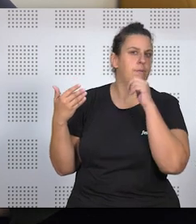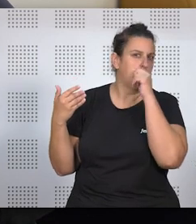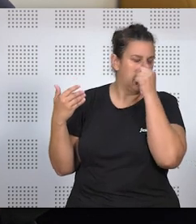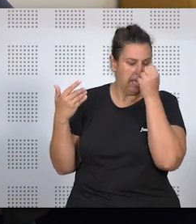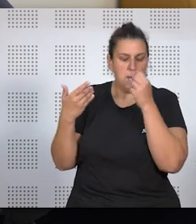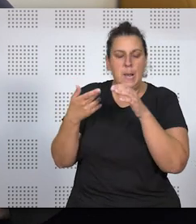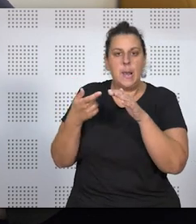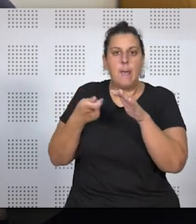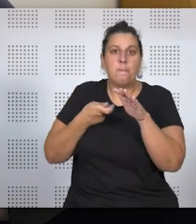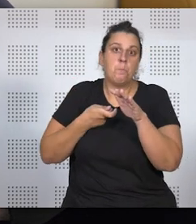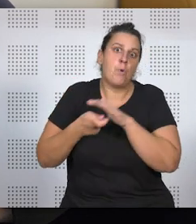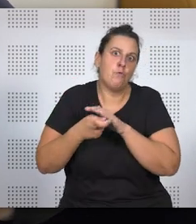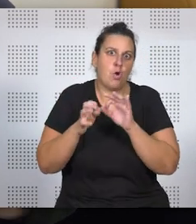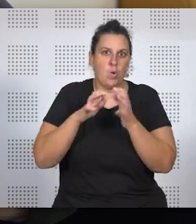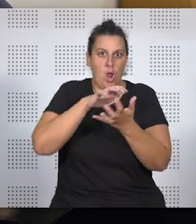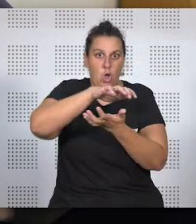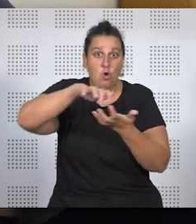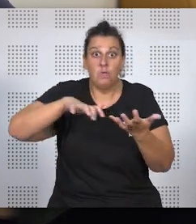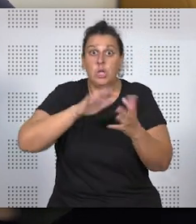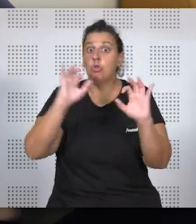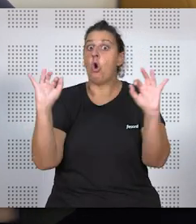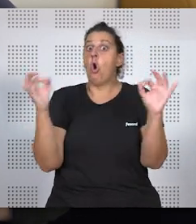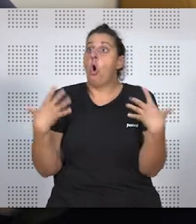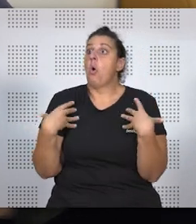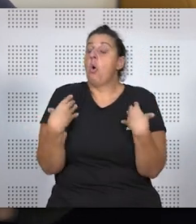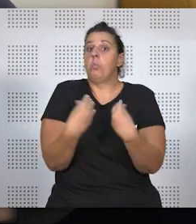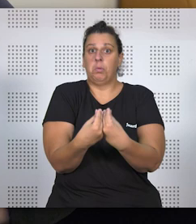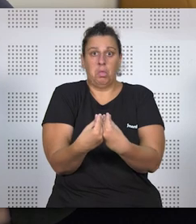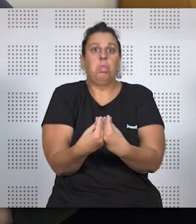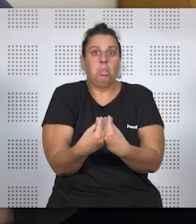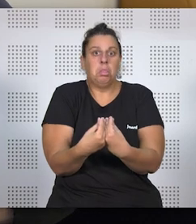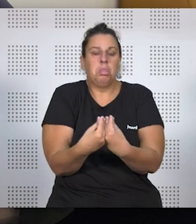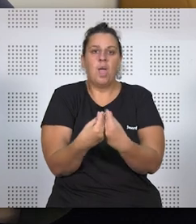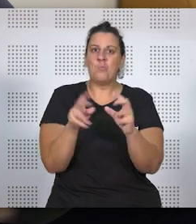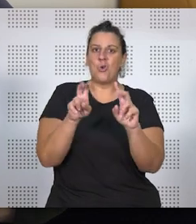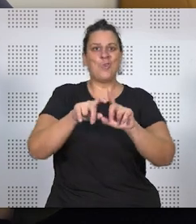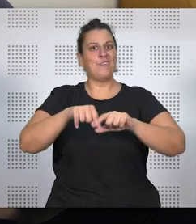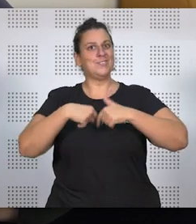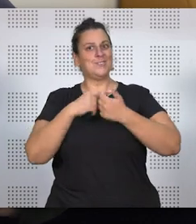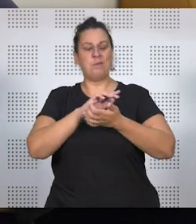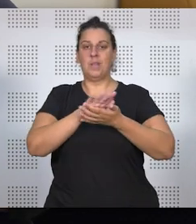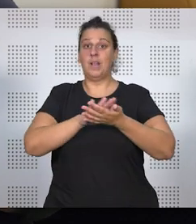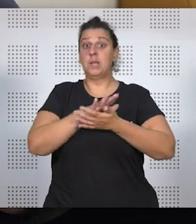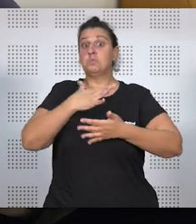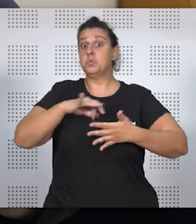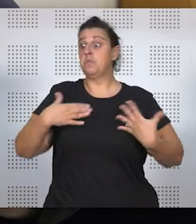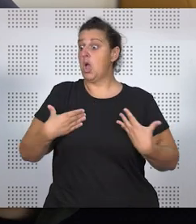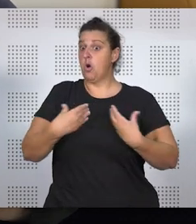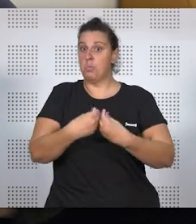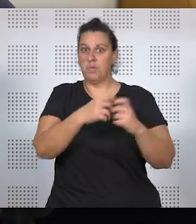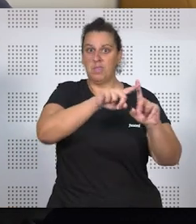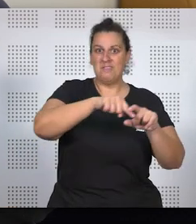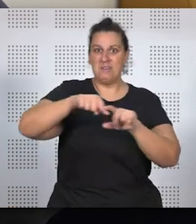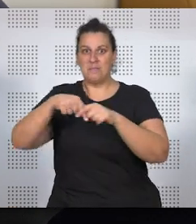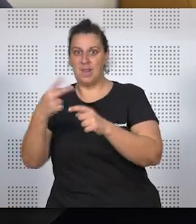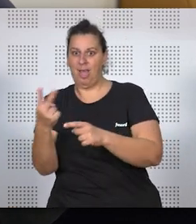normalmente, un conflicto, o no necesariamente, una convivencia, que eso también habla mucho, ¿no?, de esto que hablamos de las nuevas familias, pues una posibilidad de convivencia entre todos